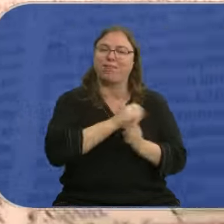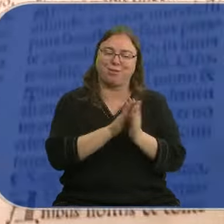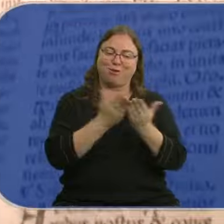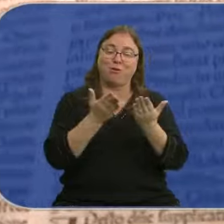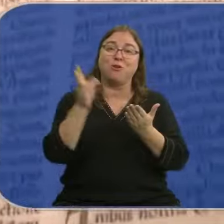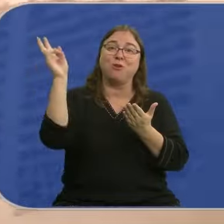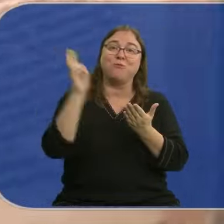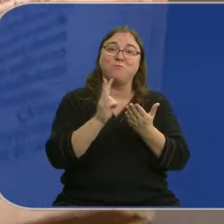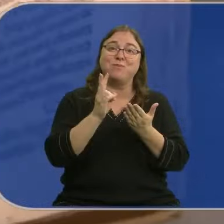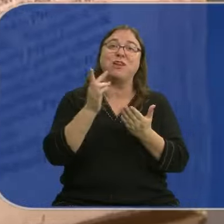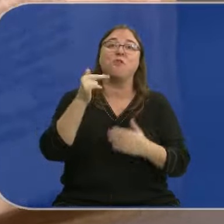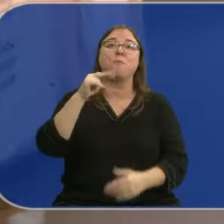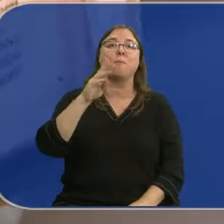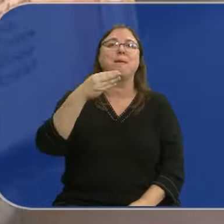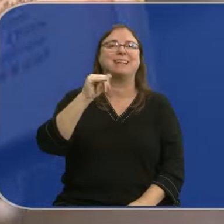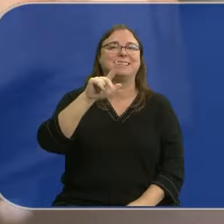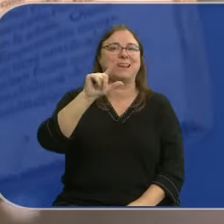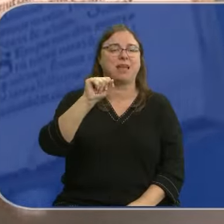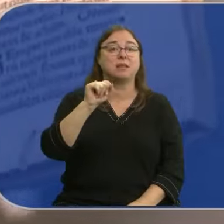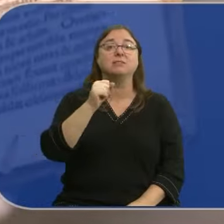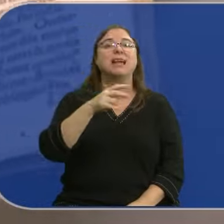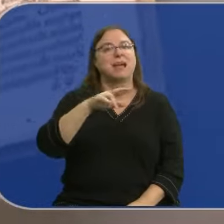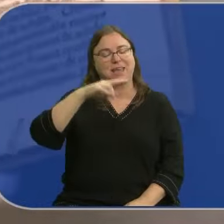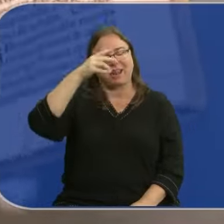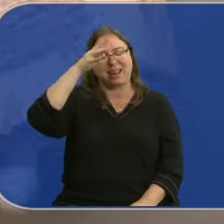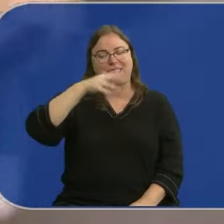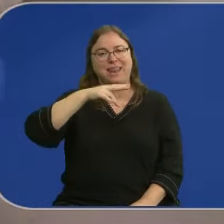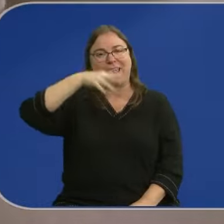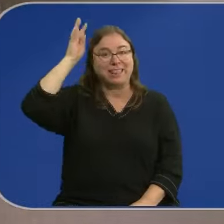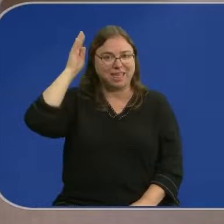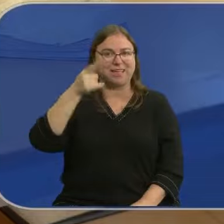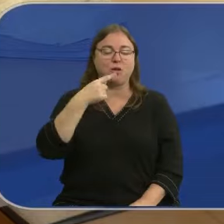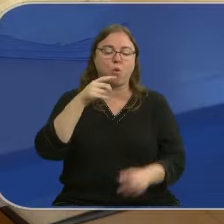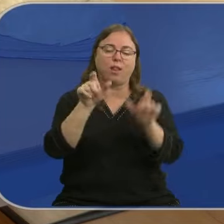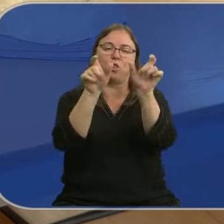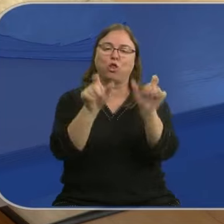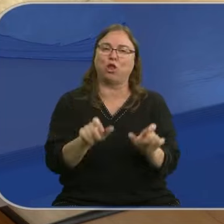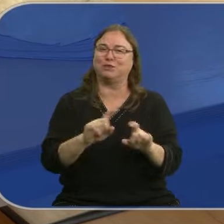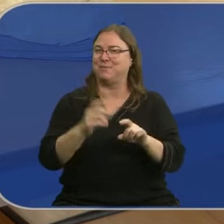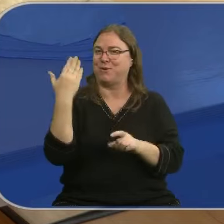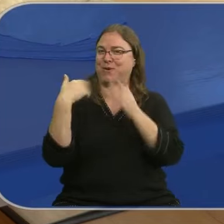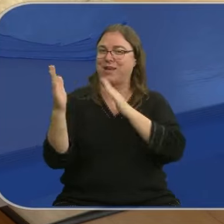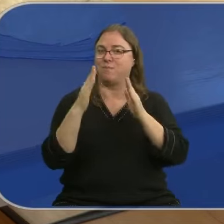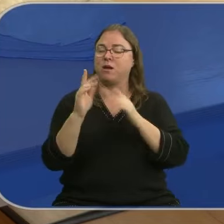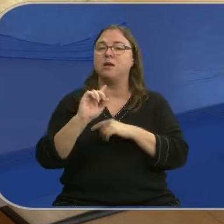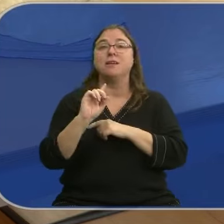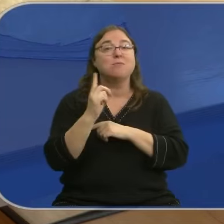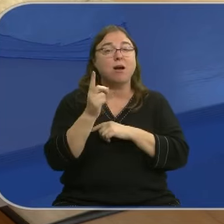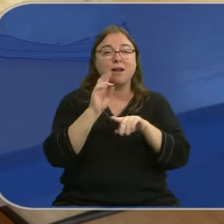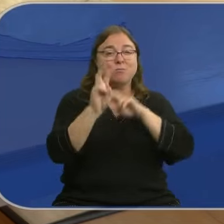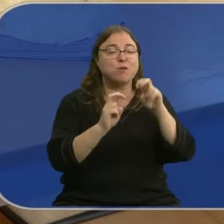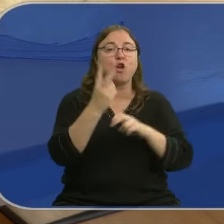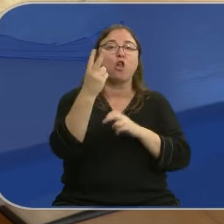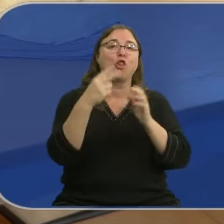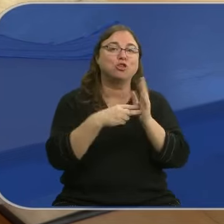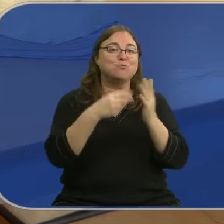salió de la imprenta de Fadrique de Basilea. Escrito en latín y a dos columnas, como era lo propio de la época. Pero sin duda lo más consultado son los 2.500